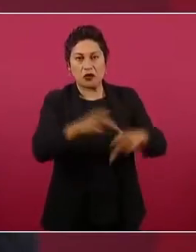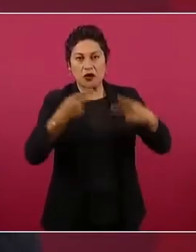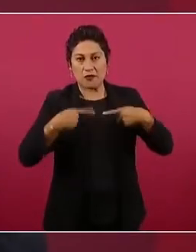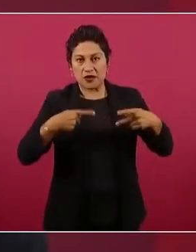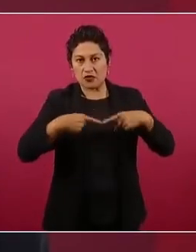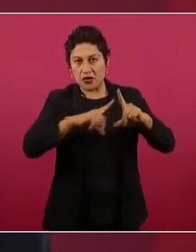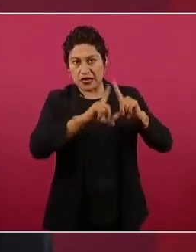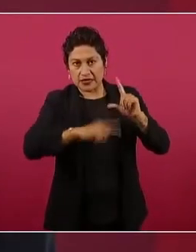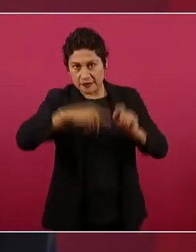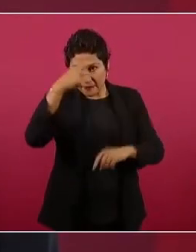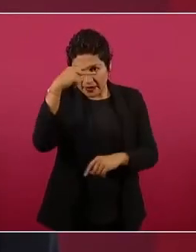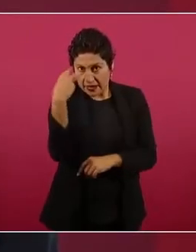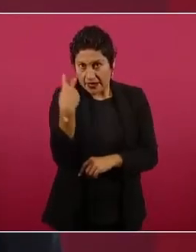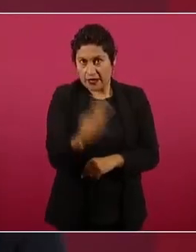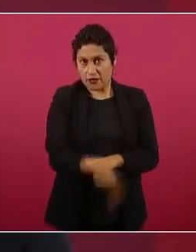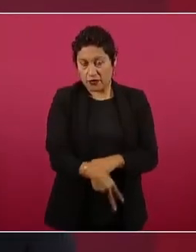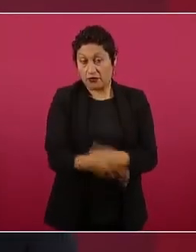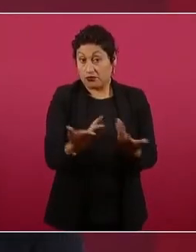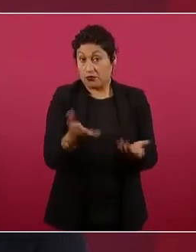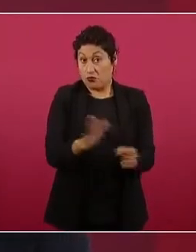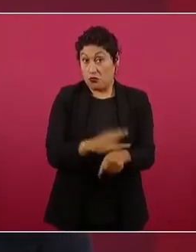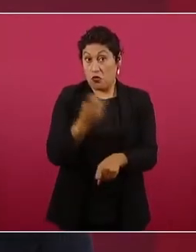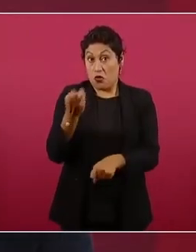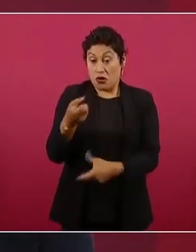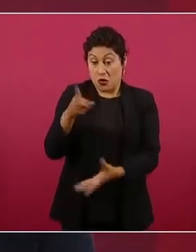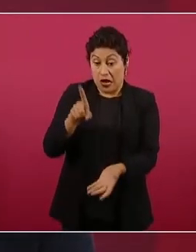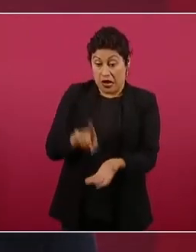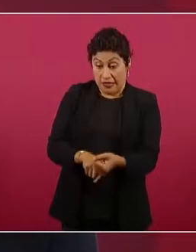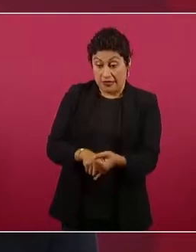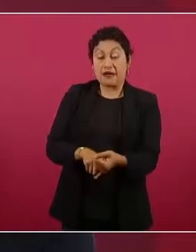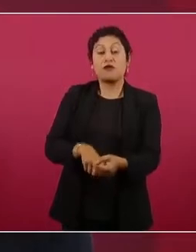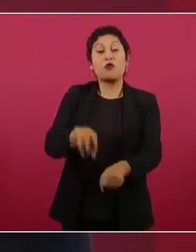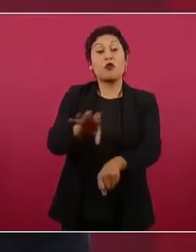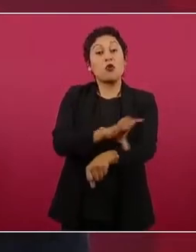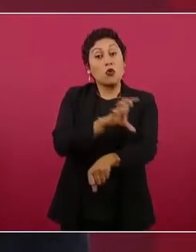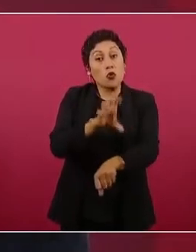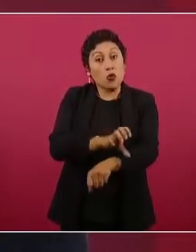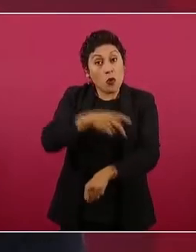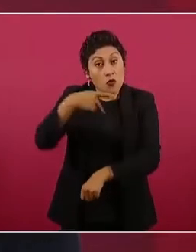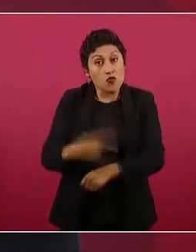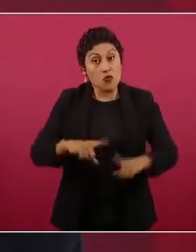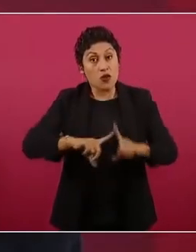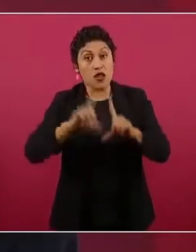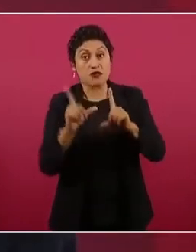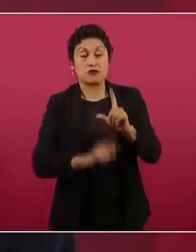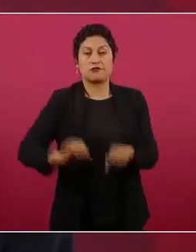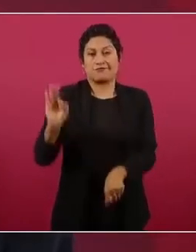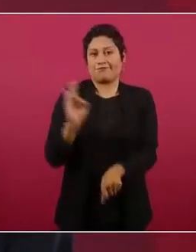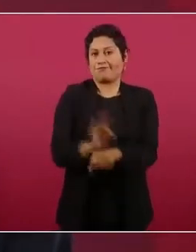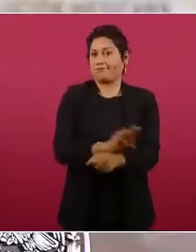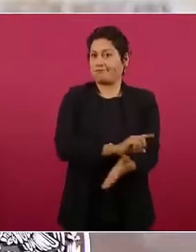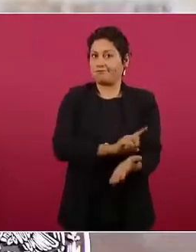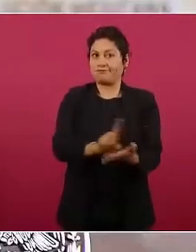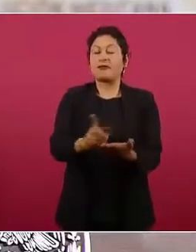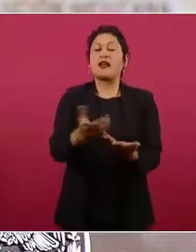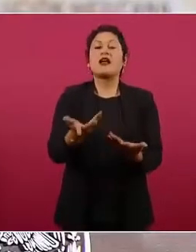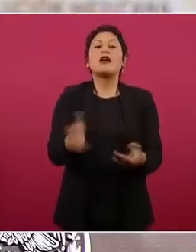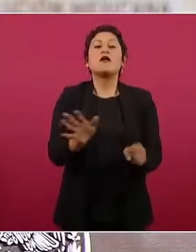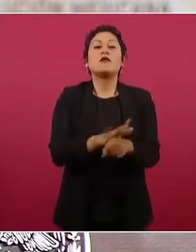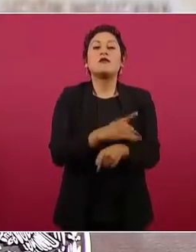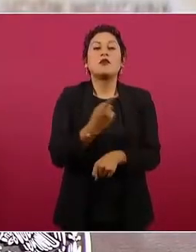eléctrica nacional? Bueno, porque si no predomina el afán de lucro